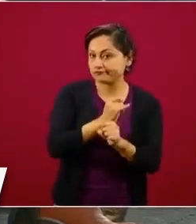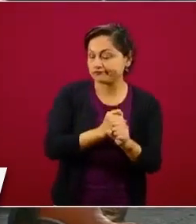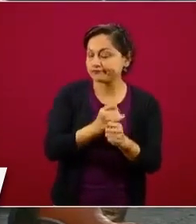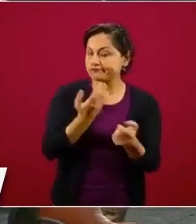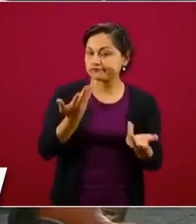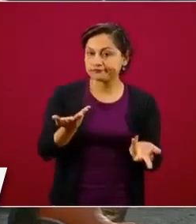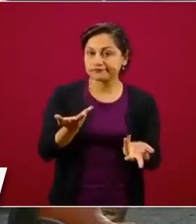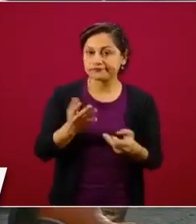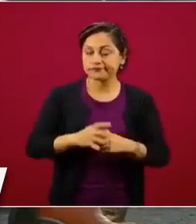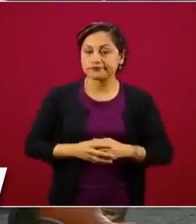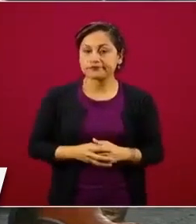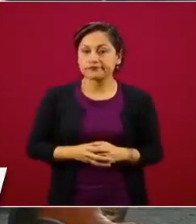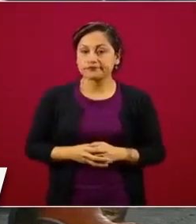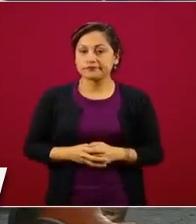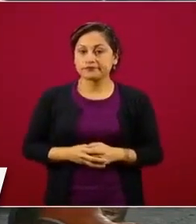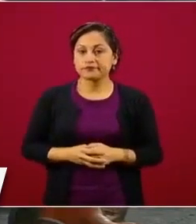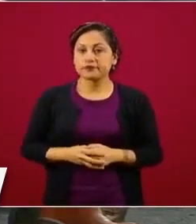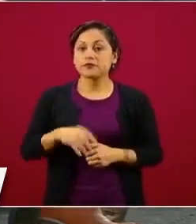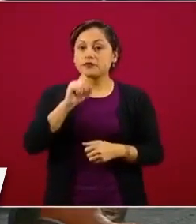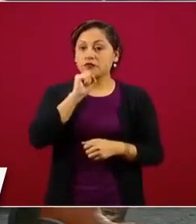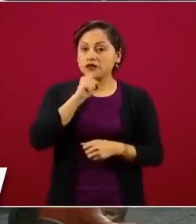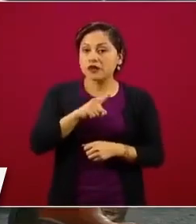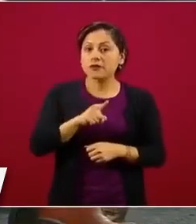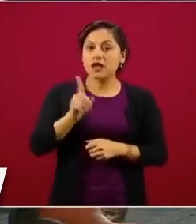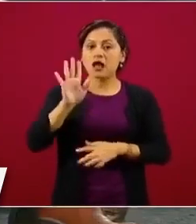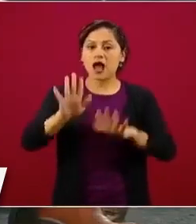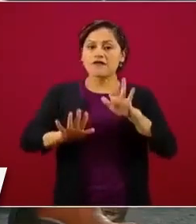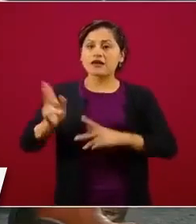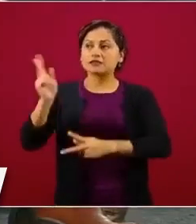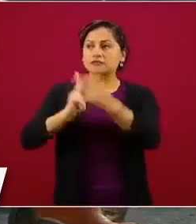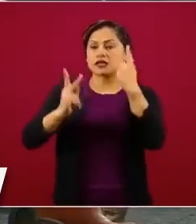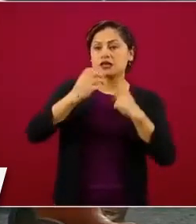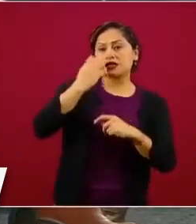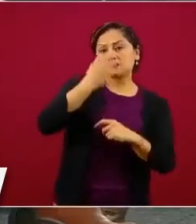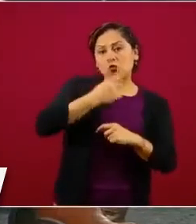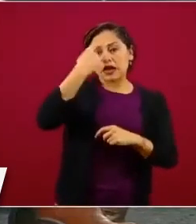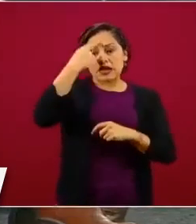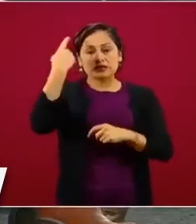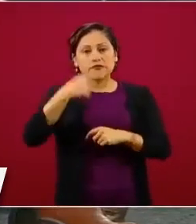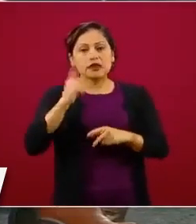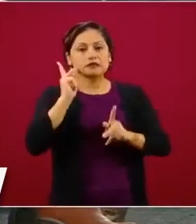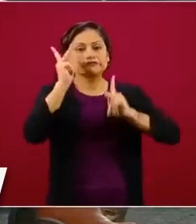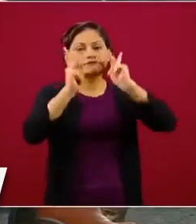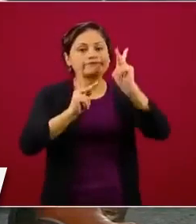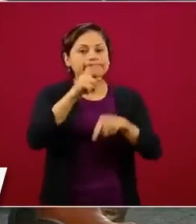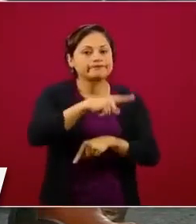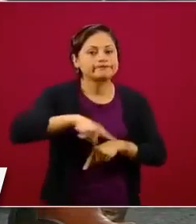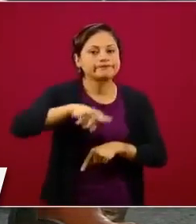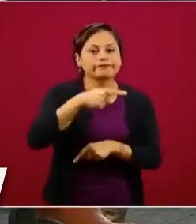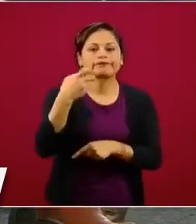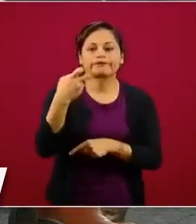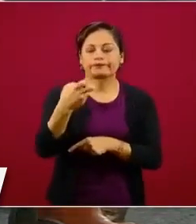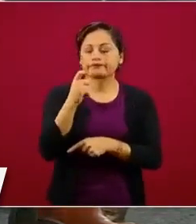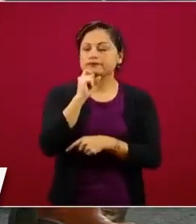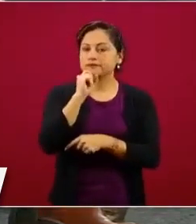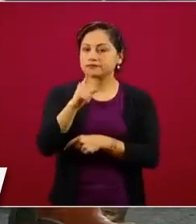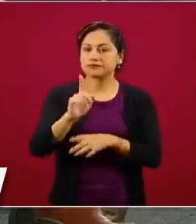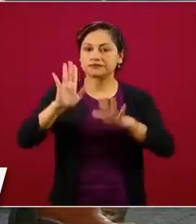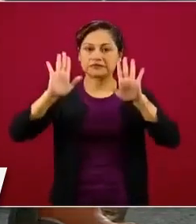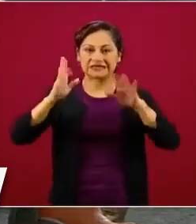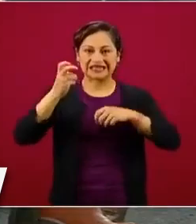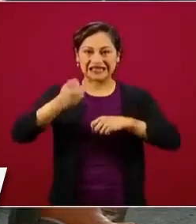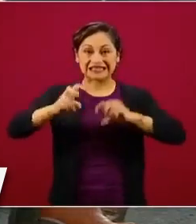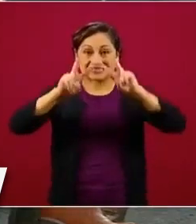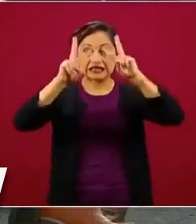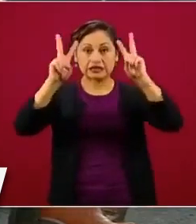llevan escuelas de manera gratuita. En fin, es un mundo que creo que no hemos tocado mucho en